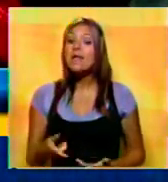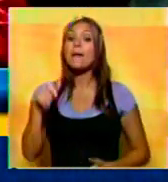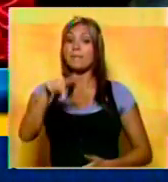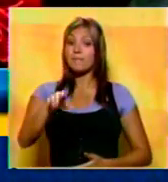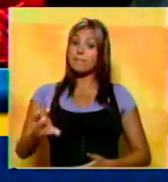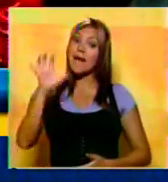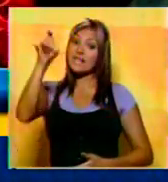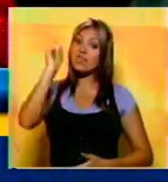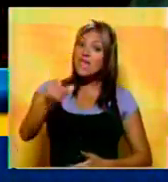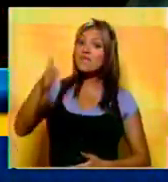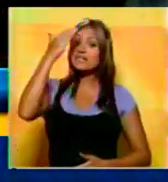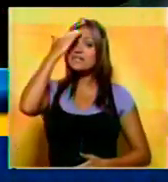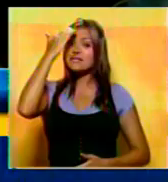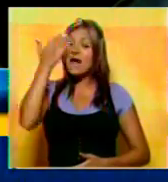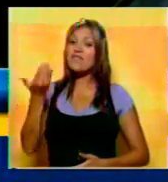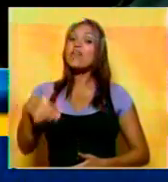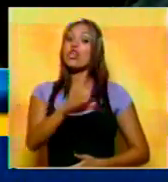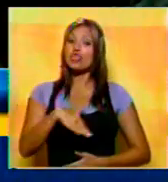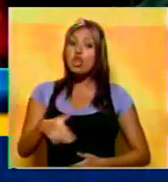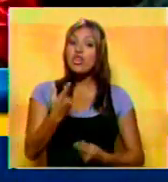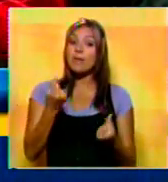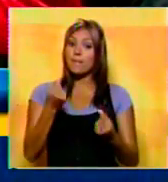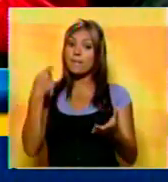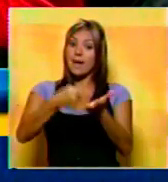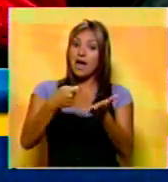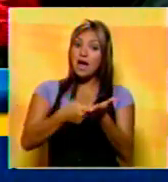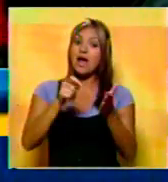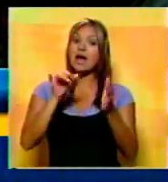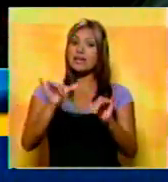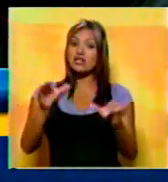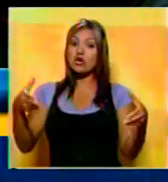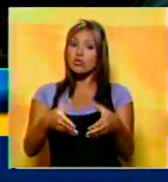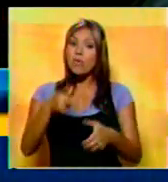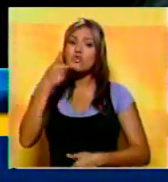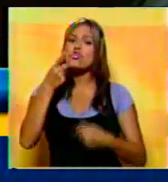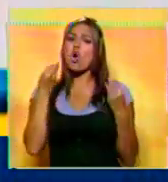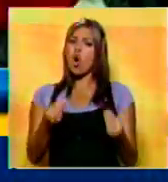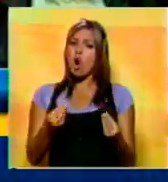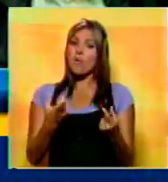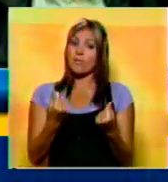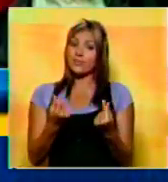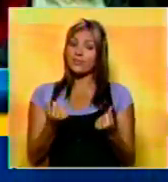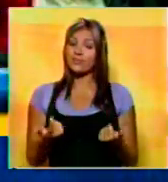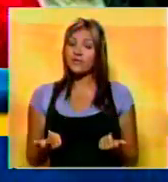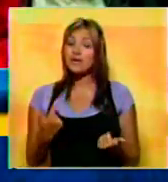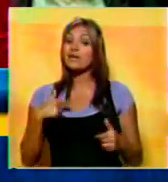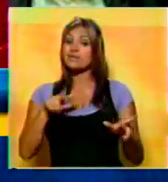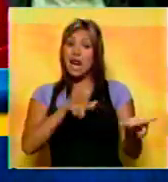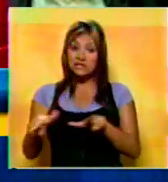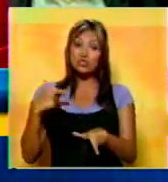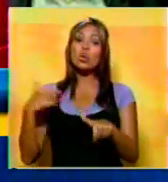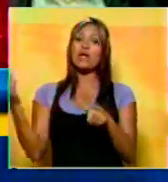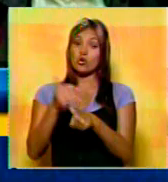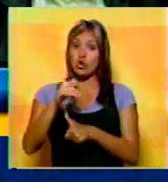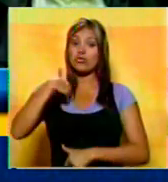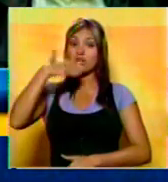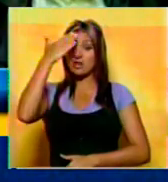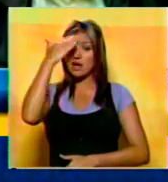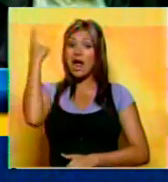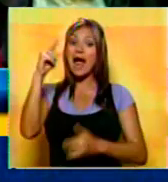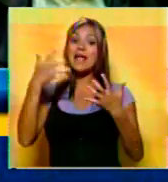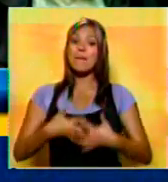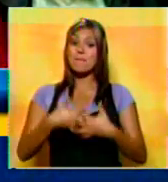país tiene que saber de dónde se financia ese partido y cómo se financia. Ya hemos detectado unas